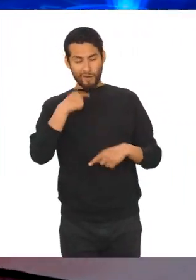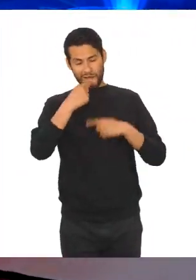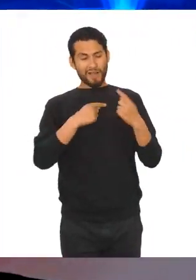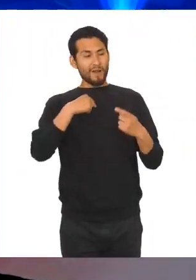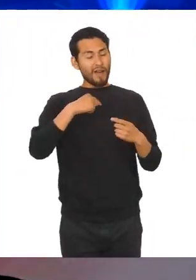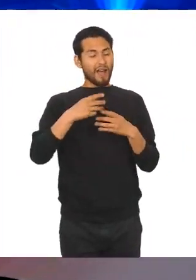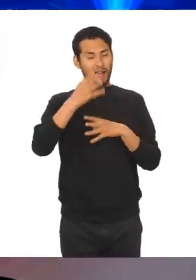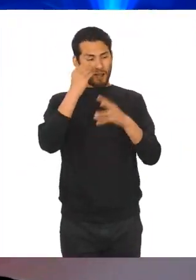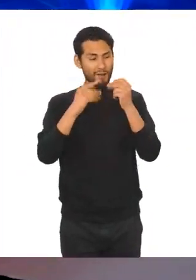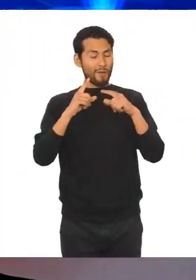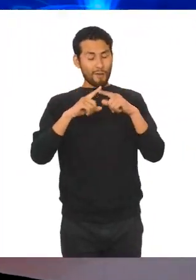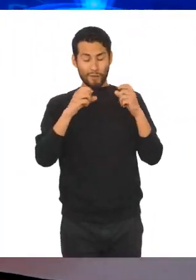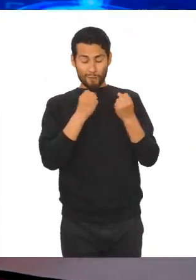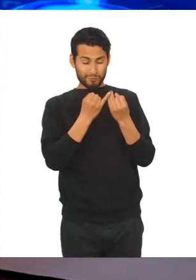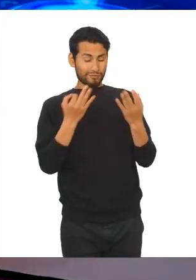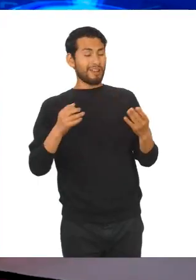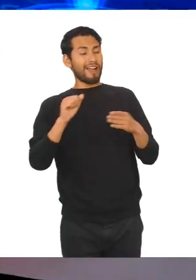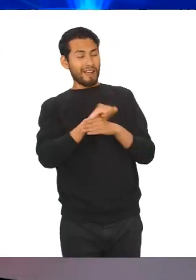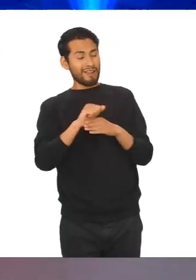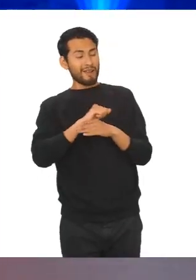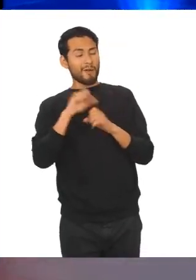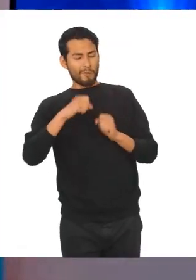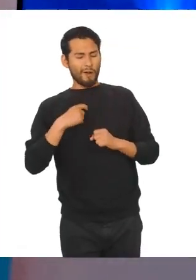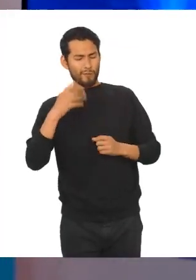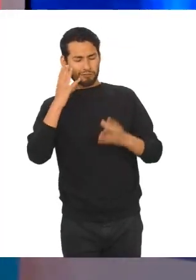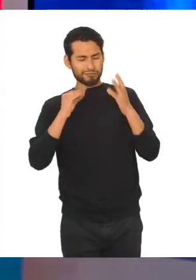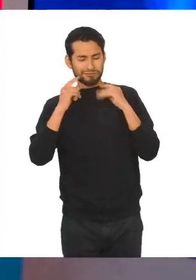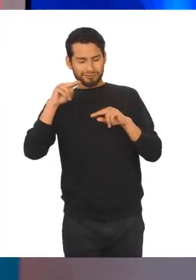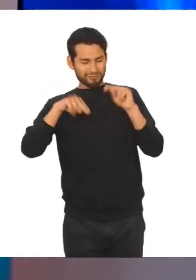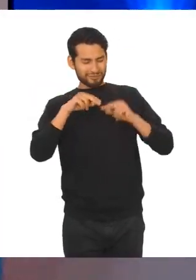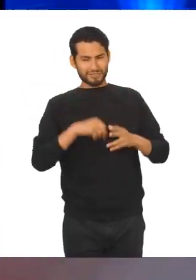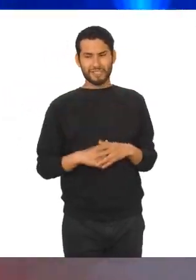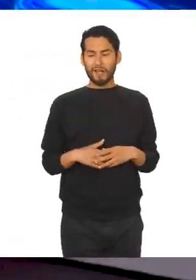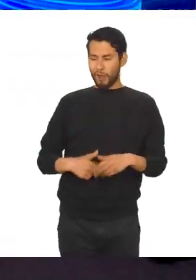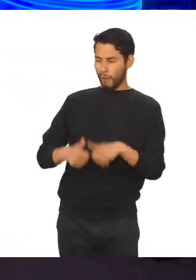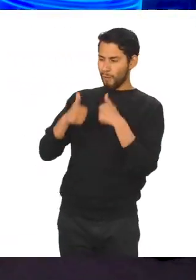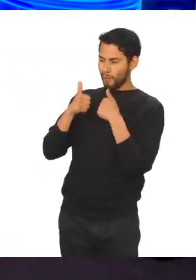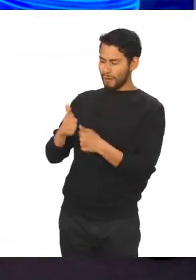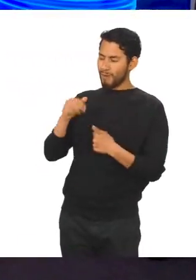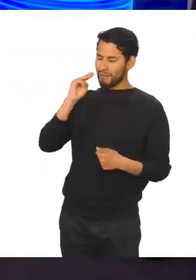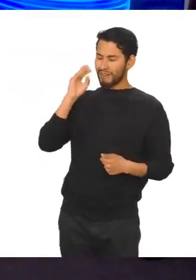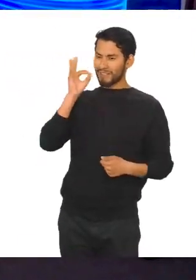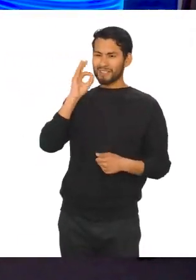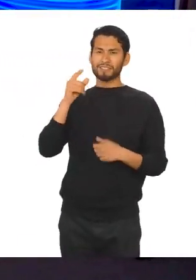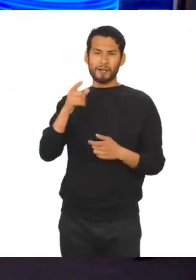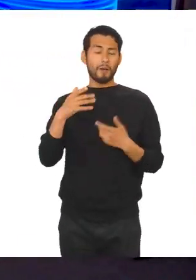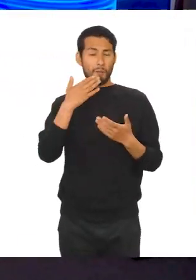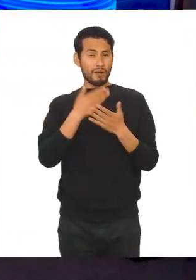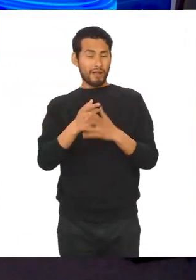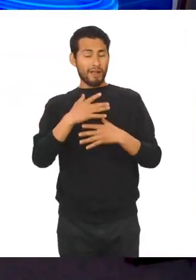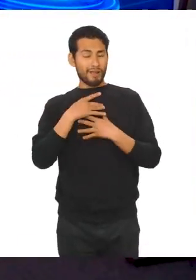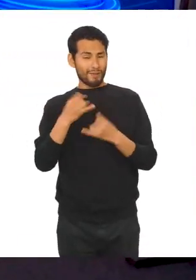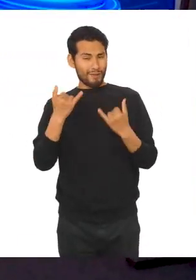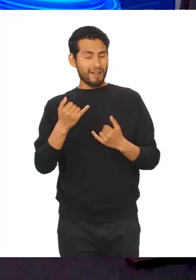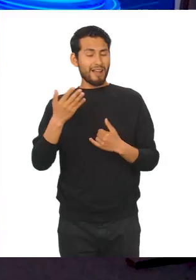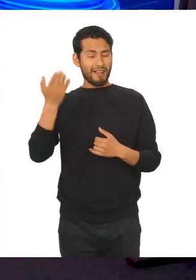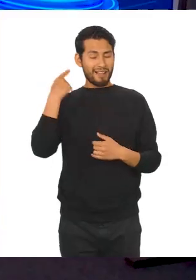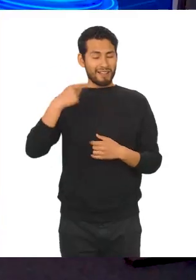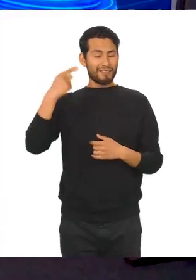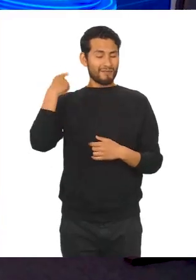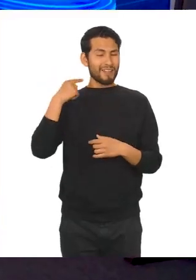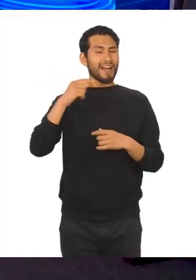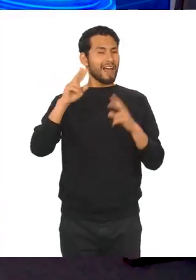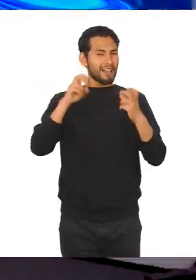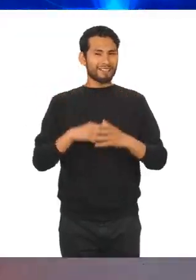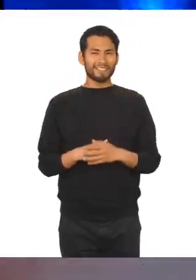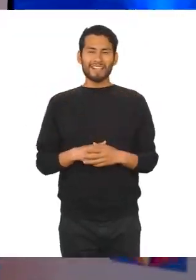Le cuento que estuve repasando muchos ejercicios para ser todo un experto en estadística. ¡Excelente Máfer! ¡Qué bueno que te haya interesado el tema que vimos